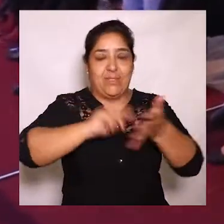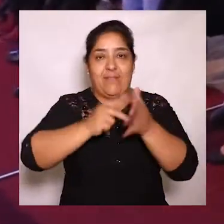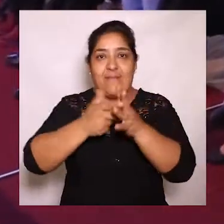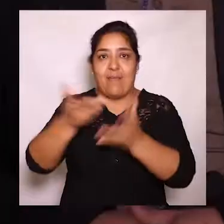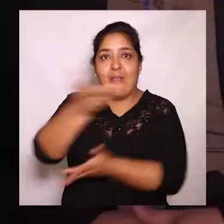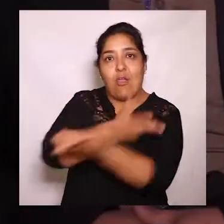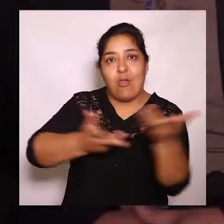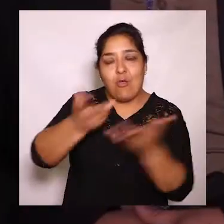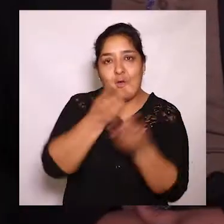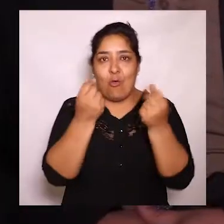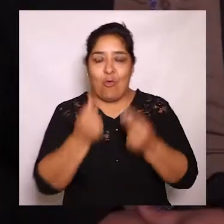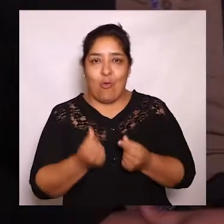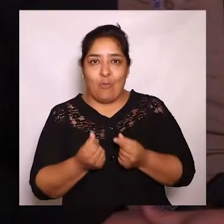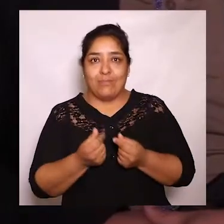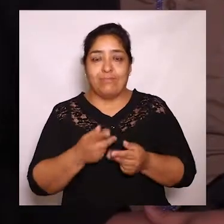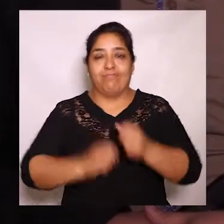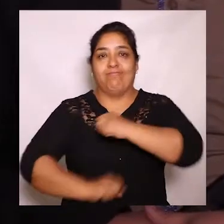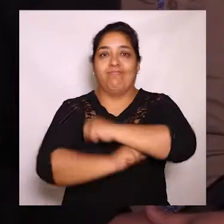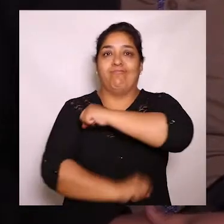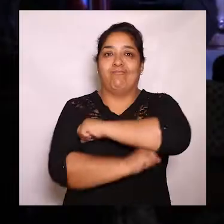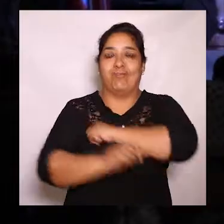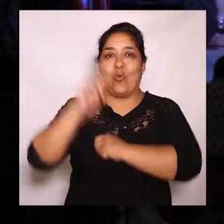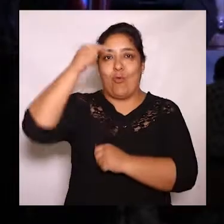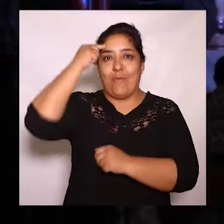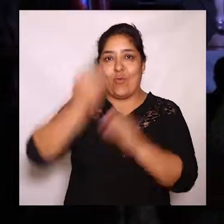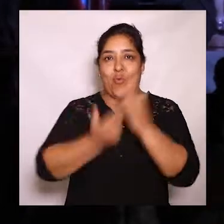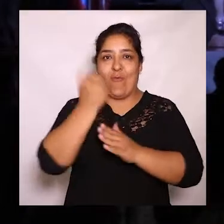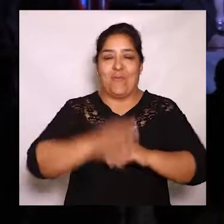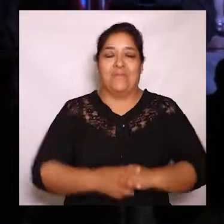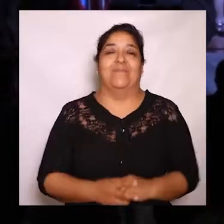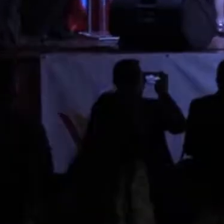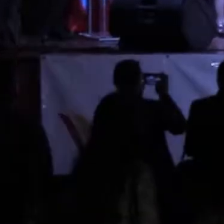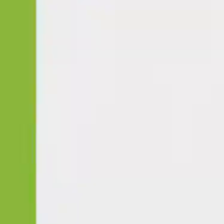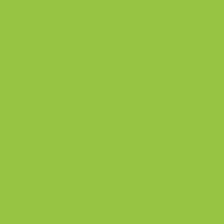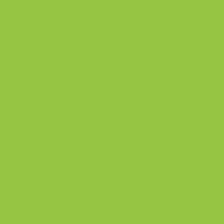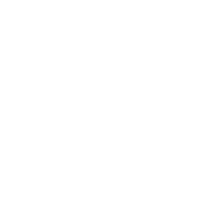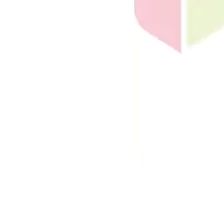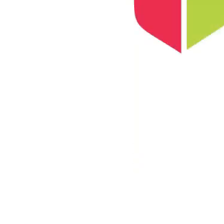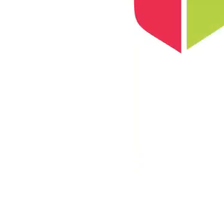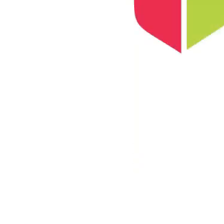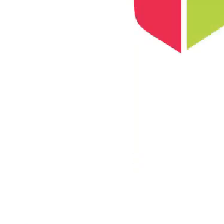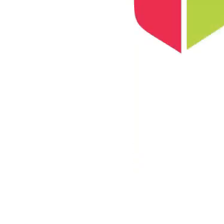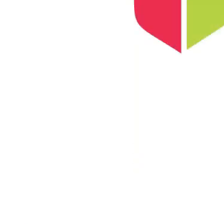evidente de economía colaborativa, pilar fundamental del nuevo gobierno.